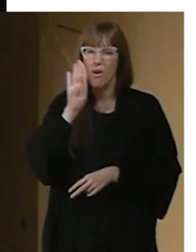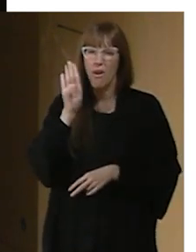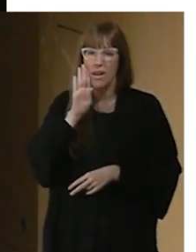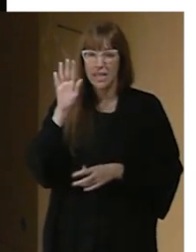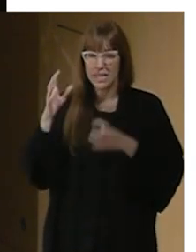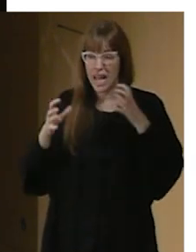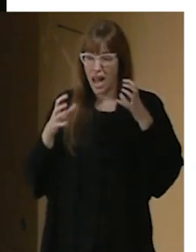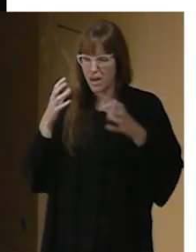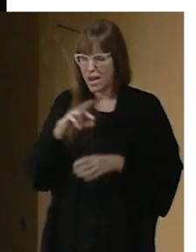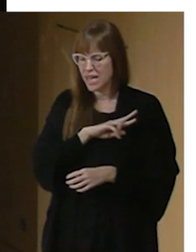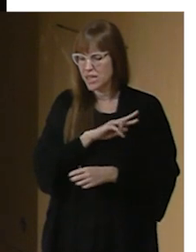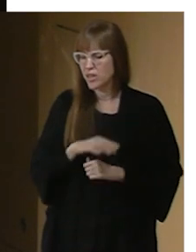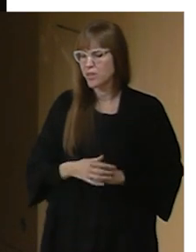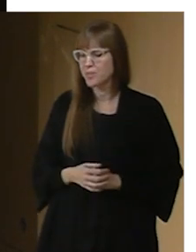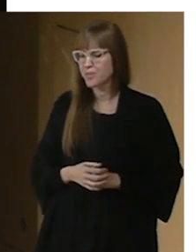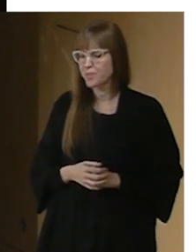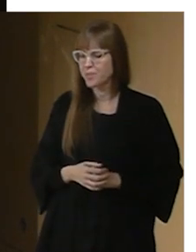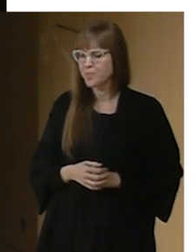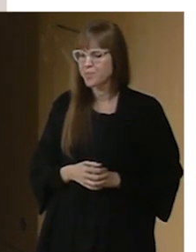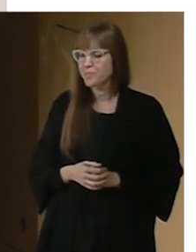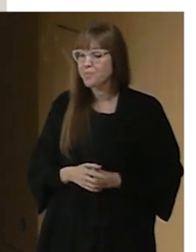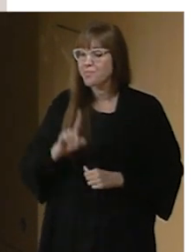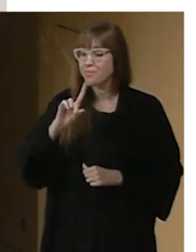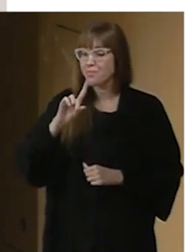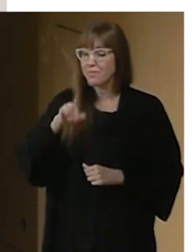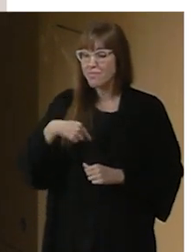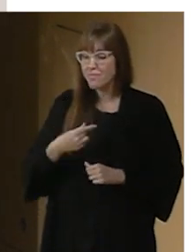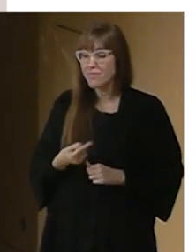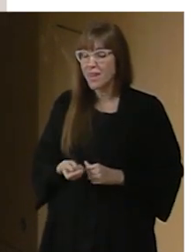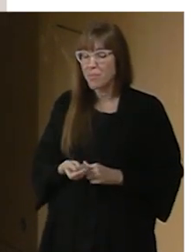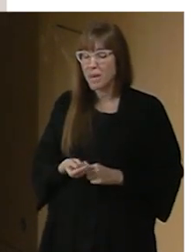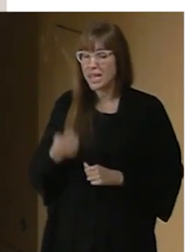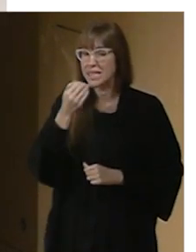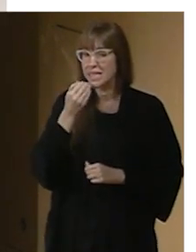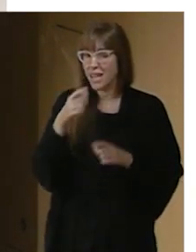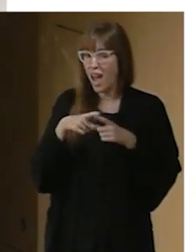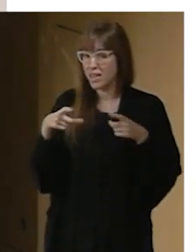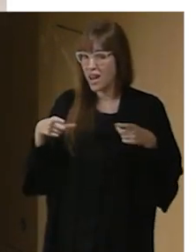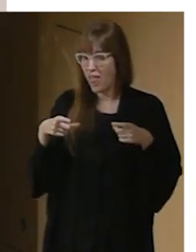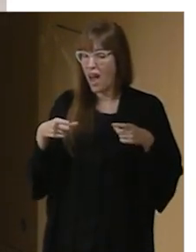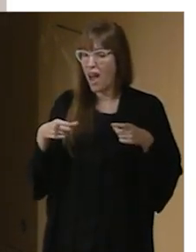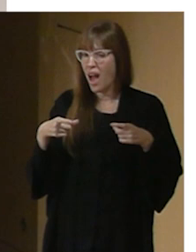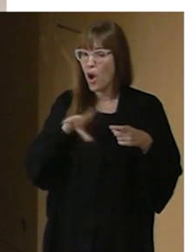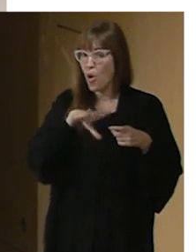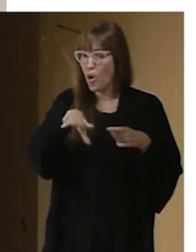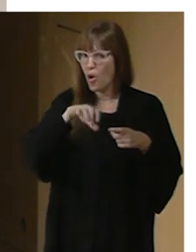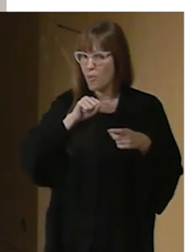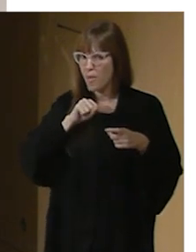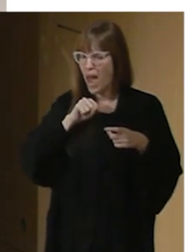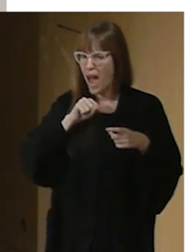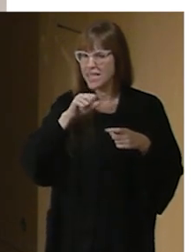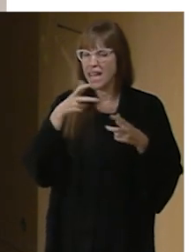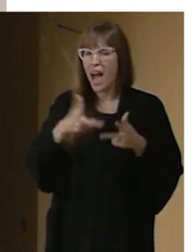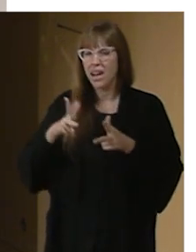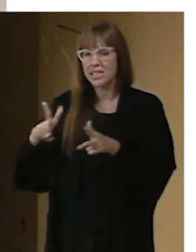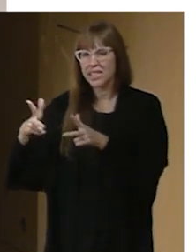tienen también incluso en el momento en el que compras la entrada la disposición de las entradas el público